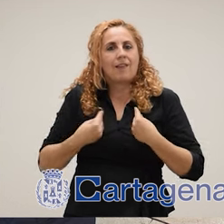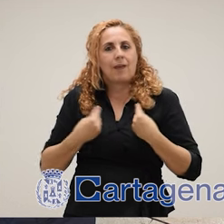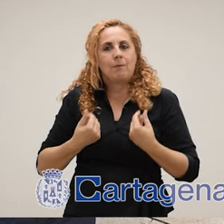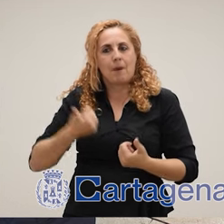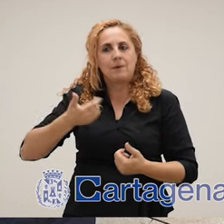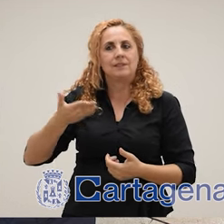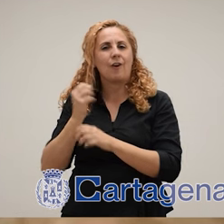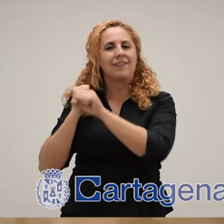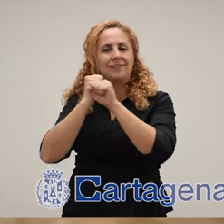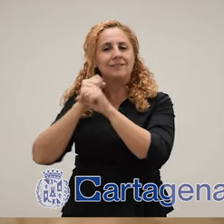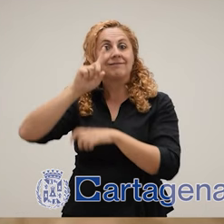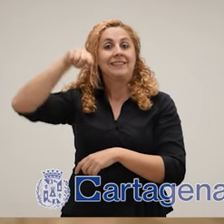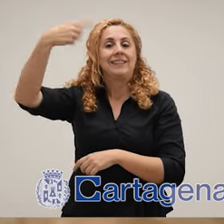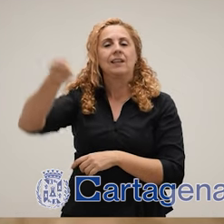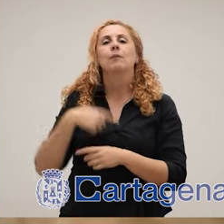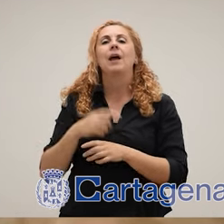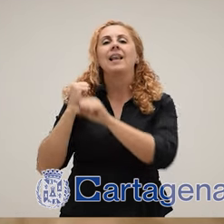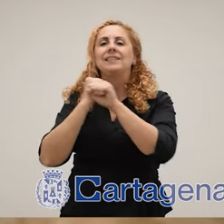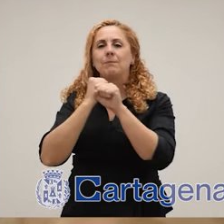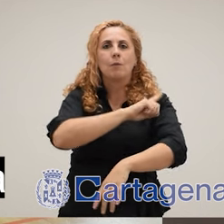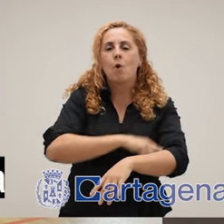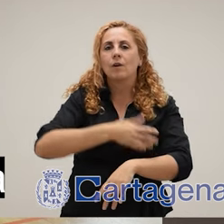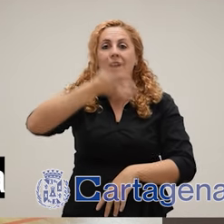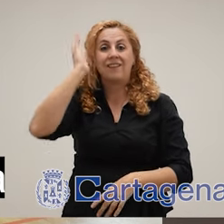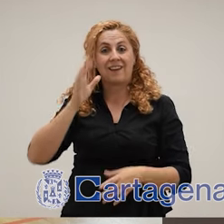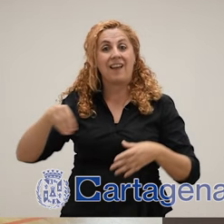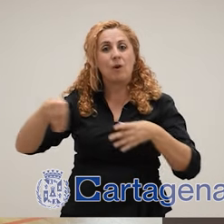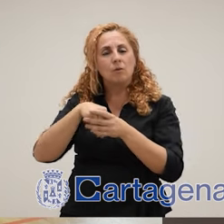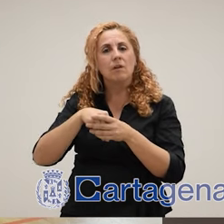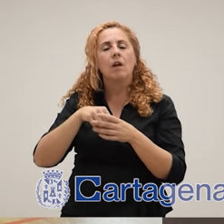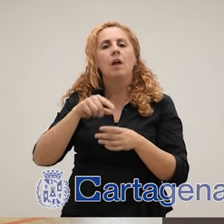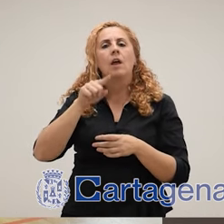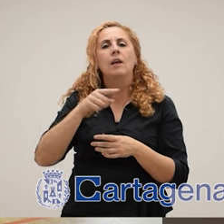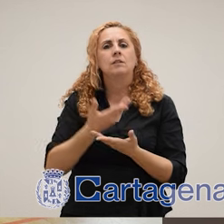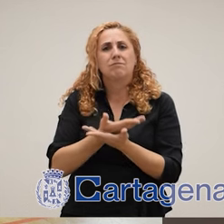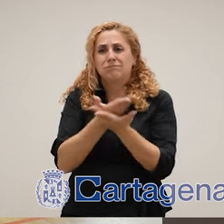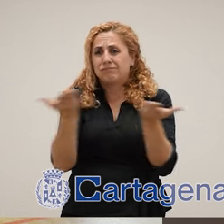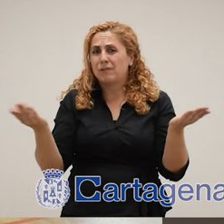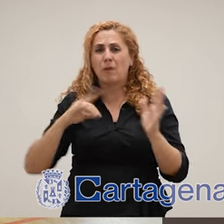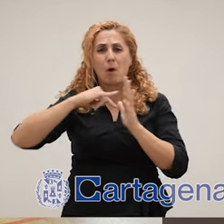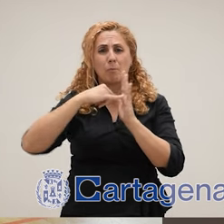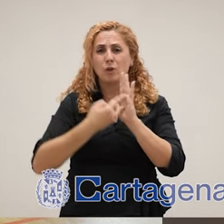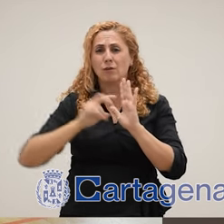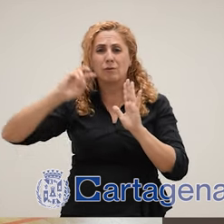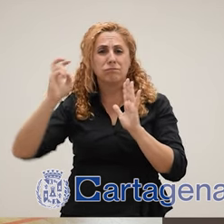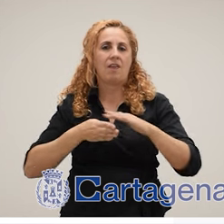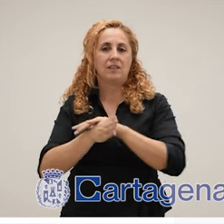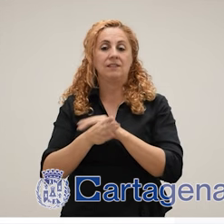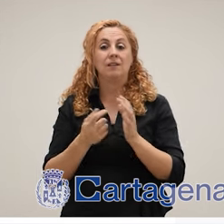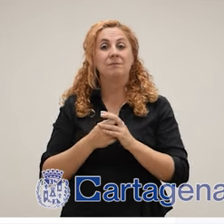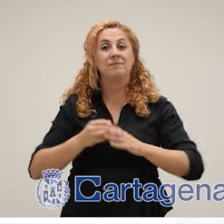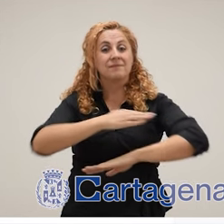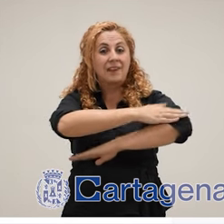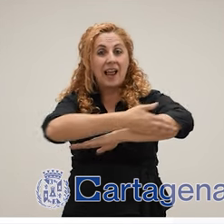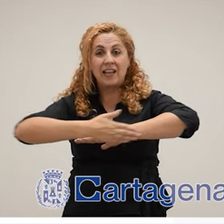menos barreras. La accesibilidad de hecho ya está presente en nuestra cultura, en el patrimonio, en el deporte, en el turismo, en